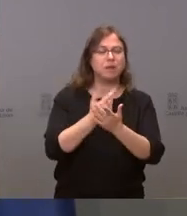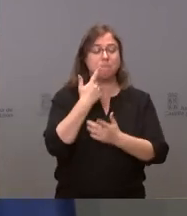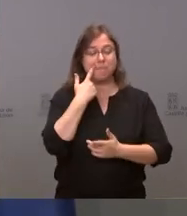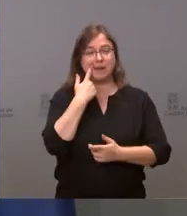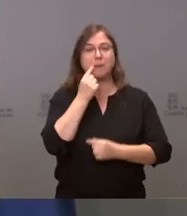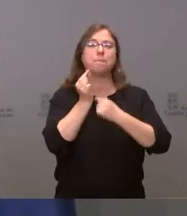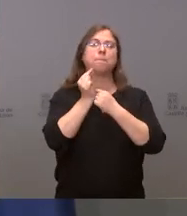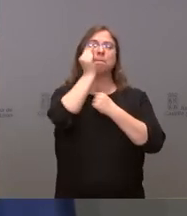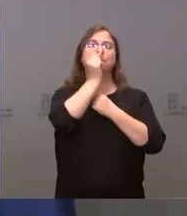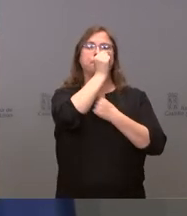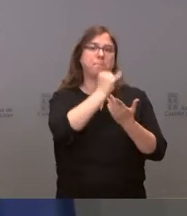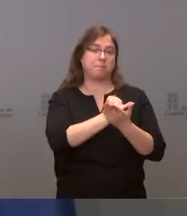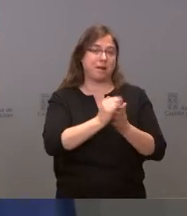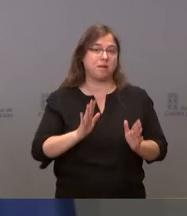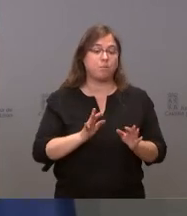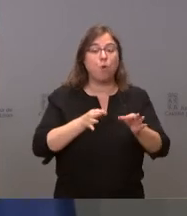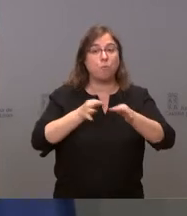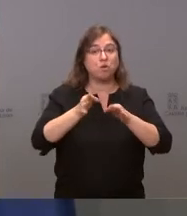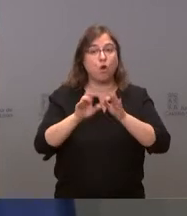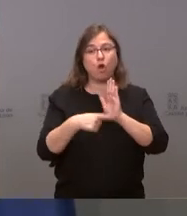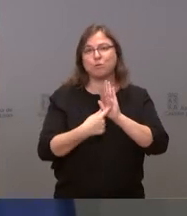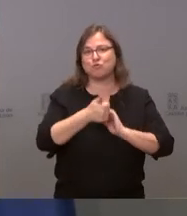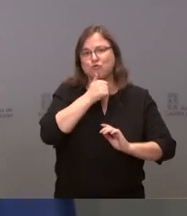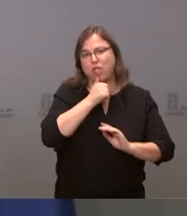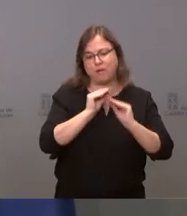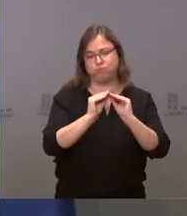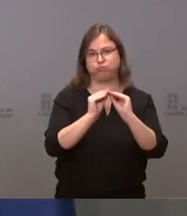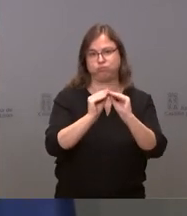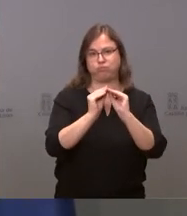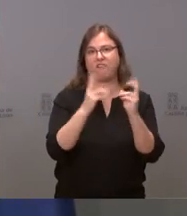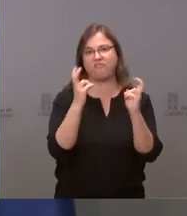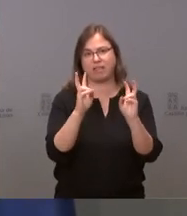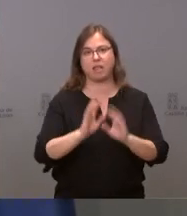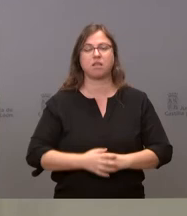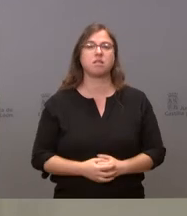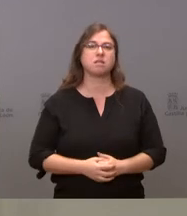correspondiente. El protocolo concreto, insisto, está todavía pendiente de evaluación.